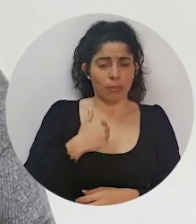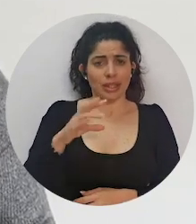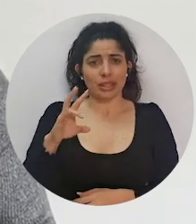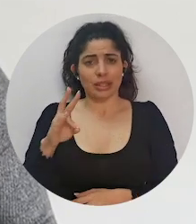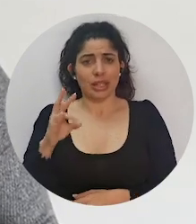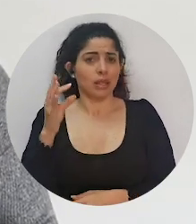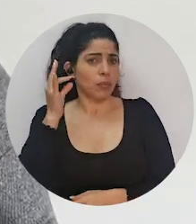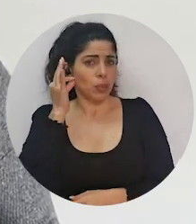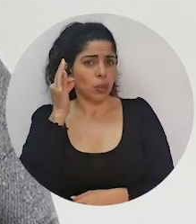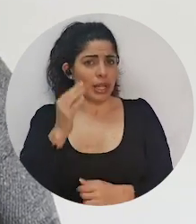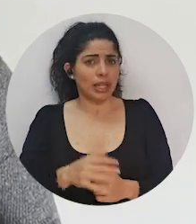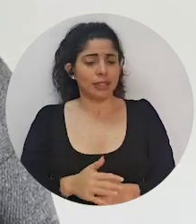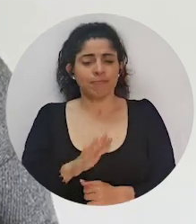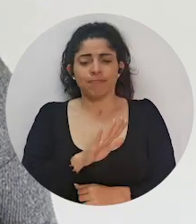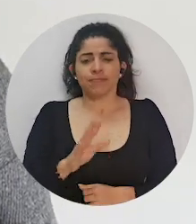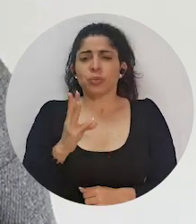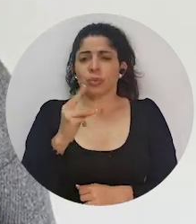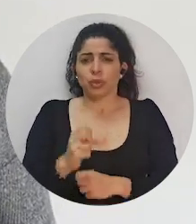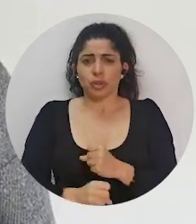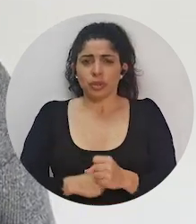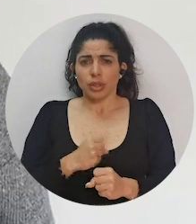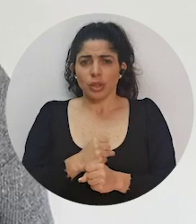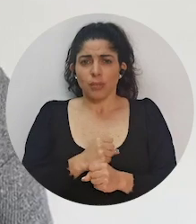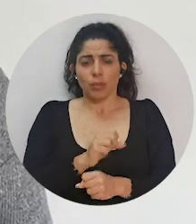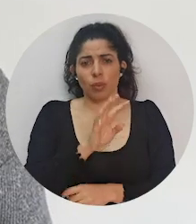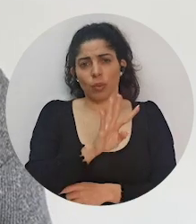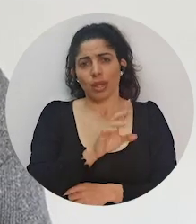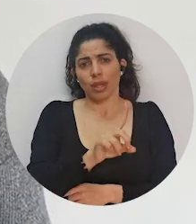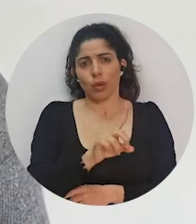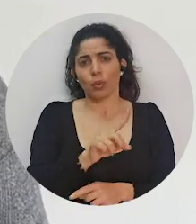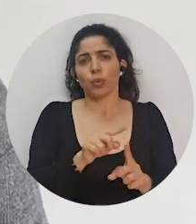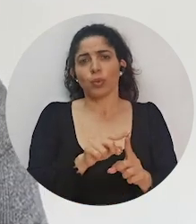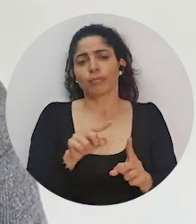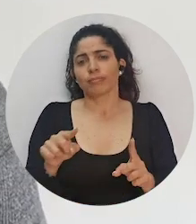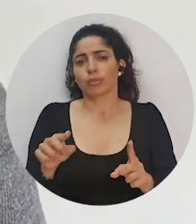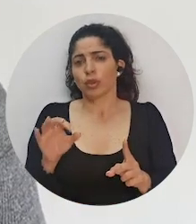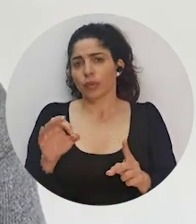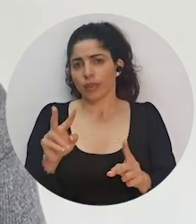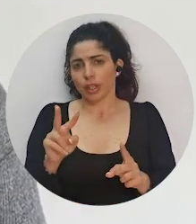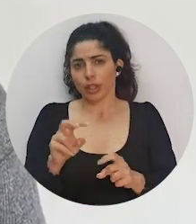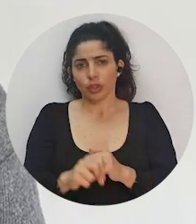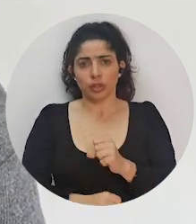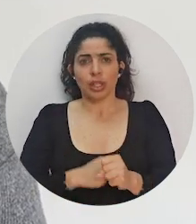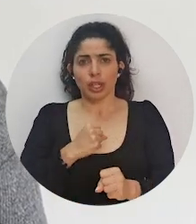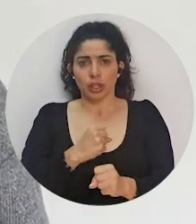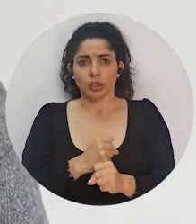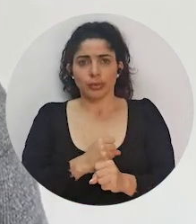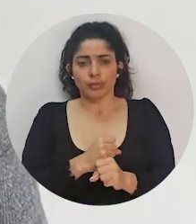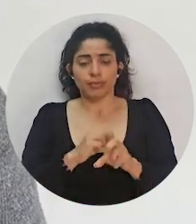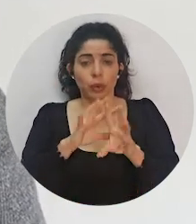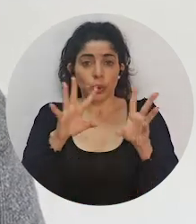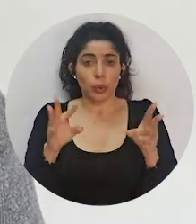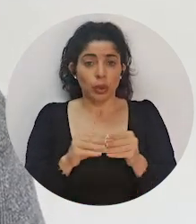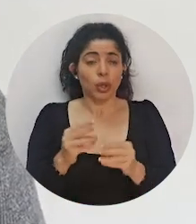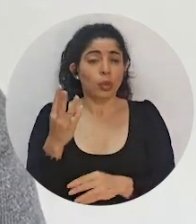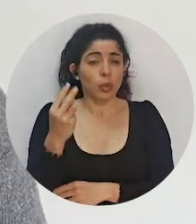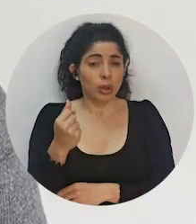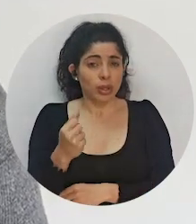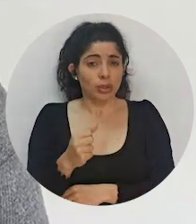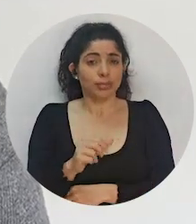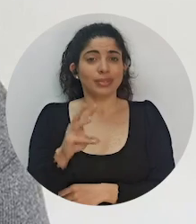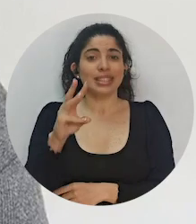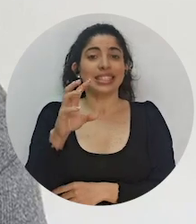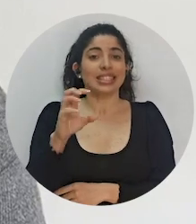y 7 mujeres, con un rango de edad que va de los 41 a los 92 años. En total se